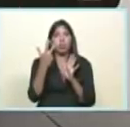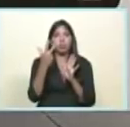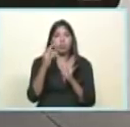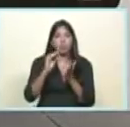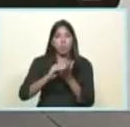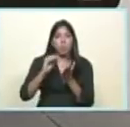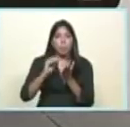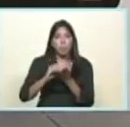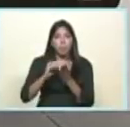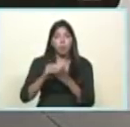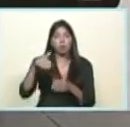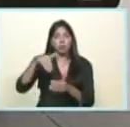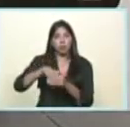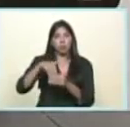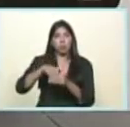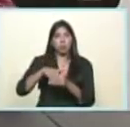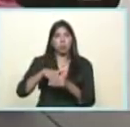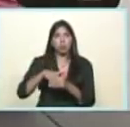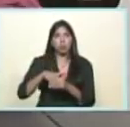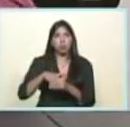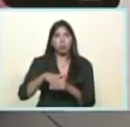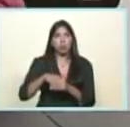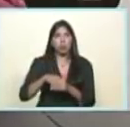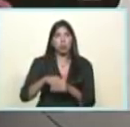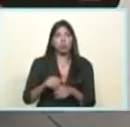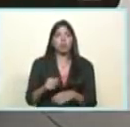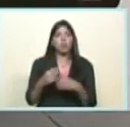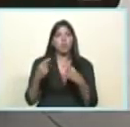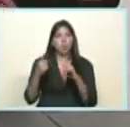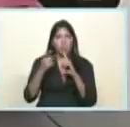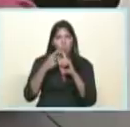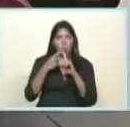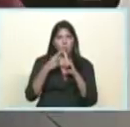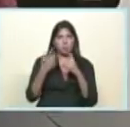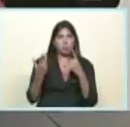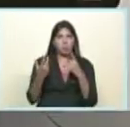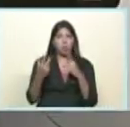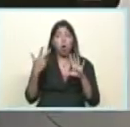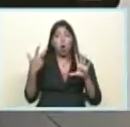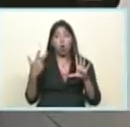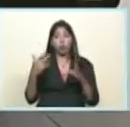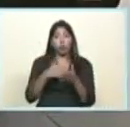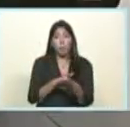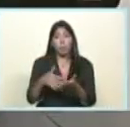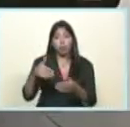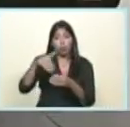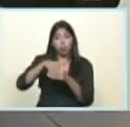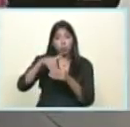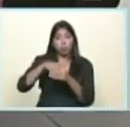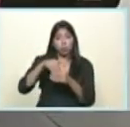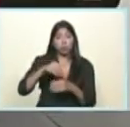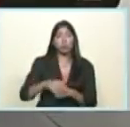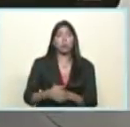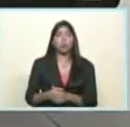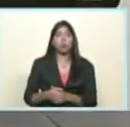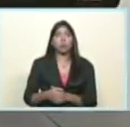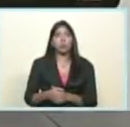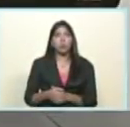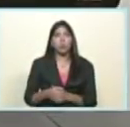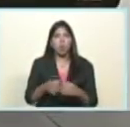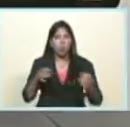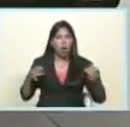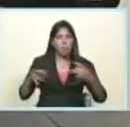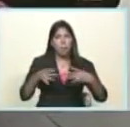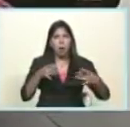una elección de carácter nacional para elegir la asamblea nacional constituyente votaron ocho millones trescientos mil venezolanos en medio de la bala